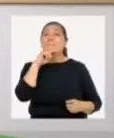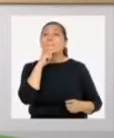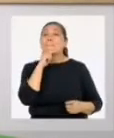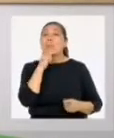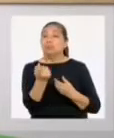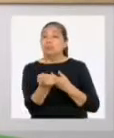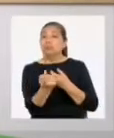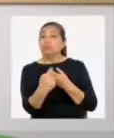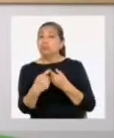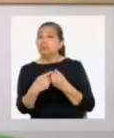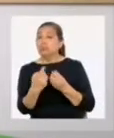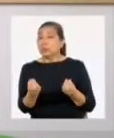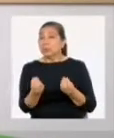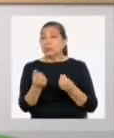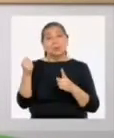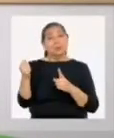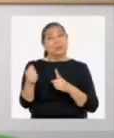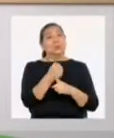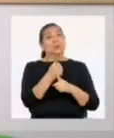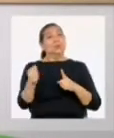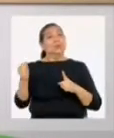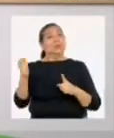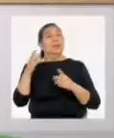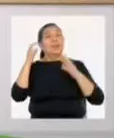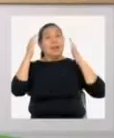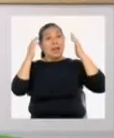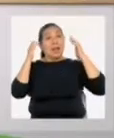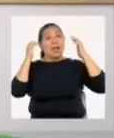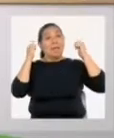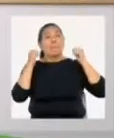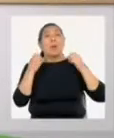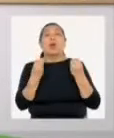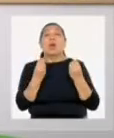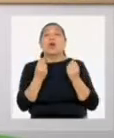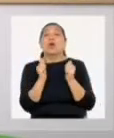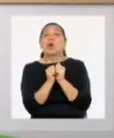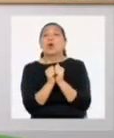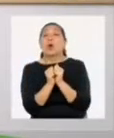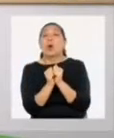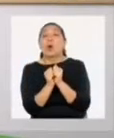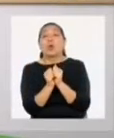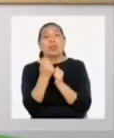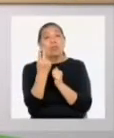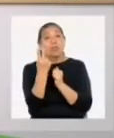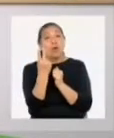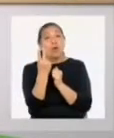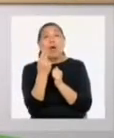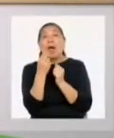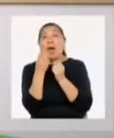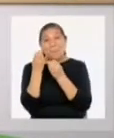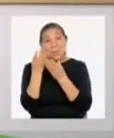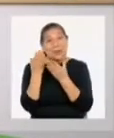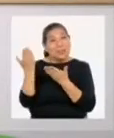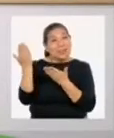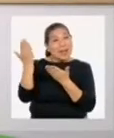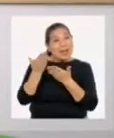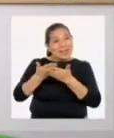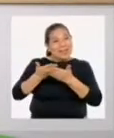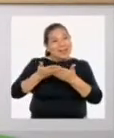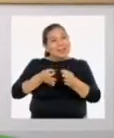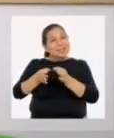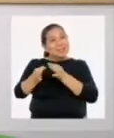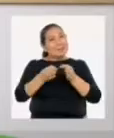mujeres recibieron un trato violento en la época virreinal, contamos con las dos fuentes mencionadas